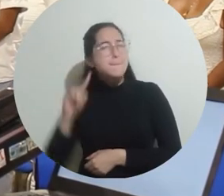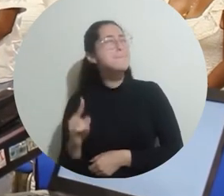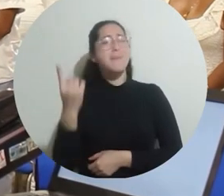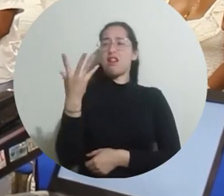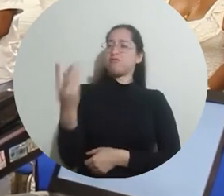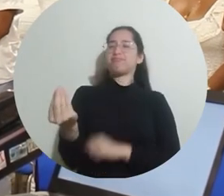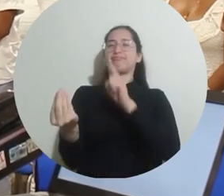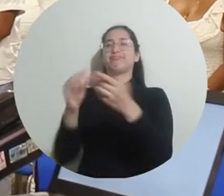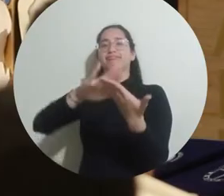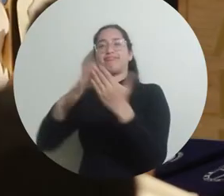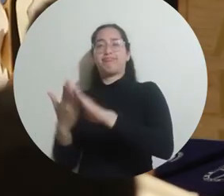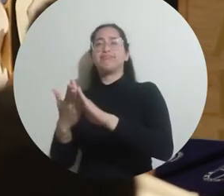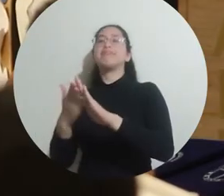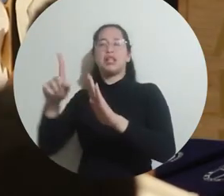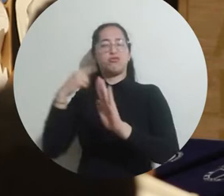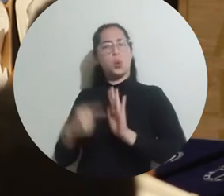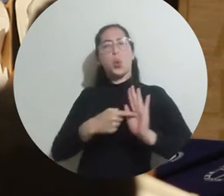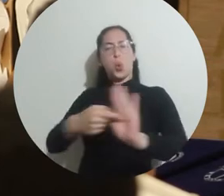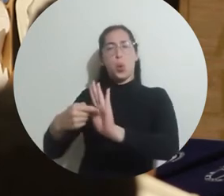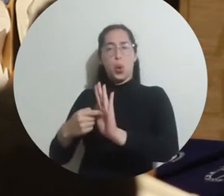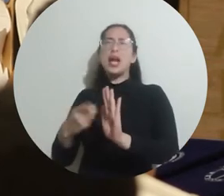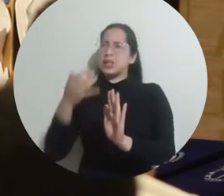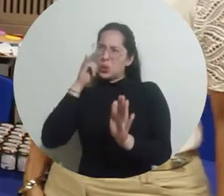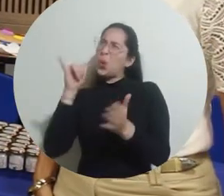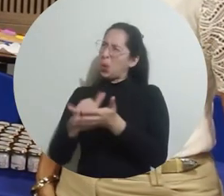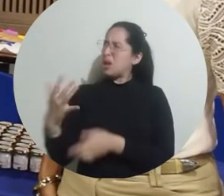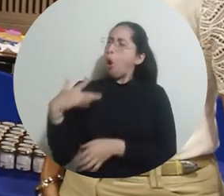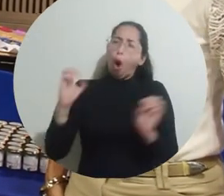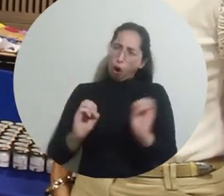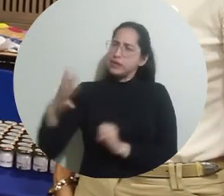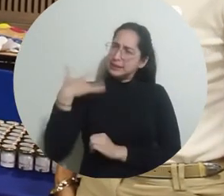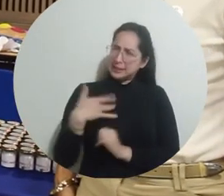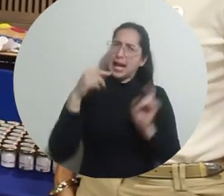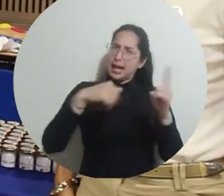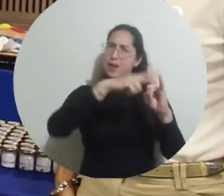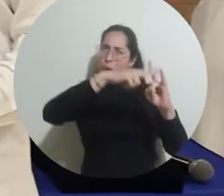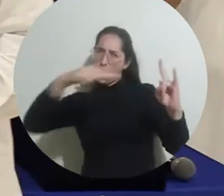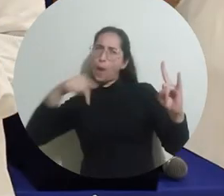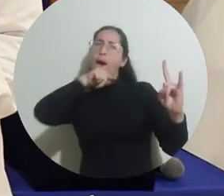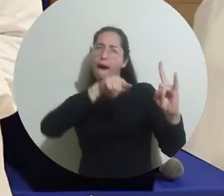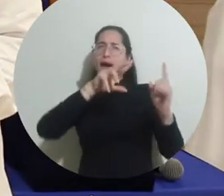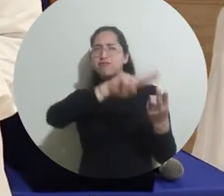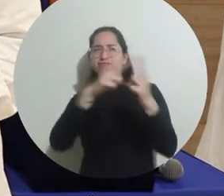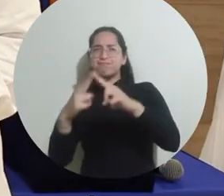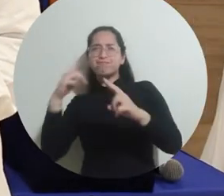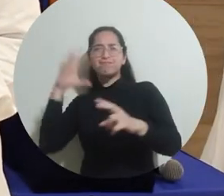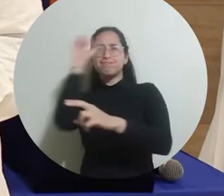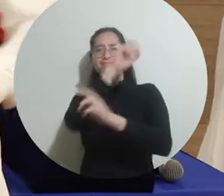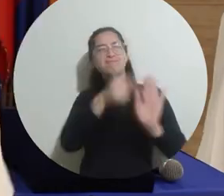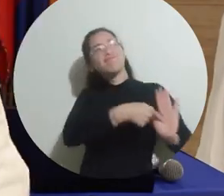la primera categoría, comunidad. Creo que nosotros en Unimagdalena hemos construido un espacio